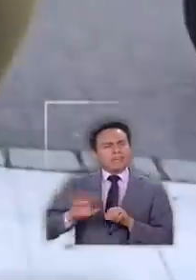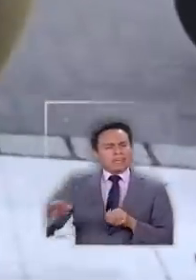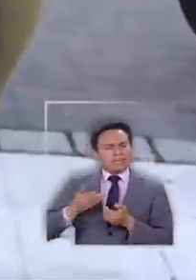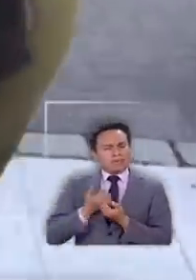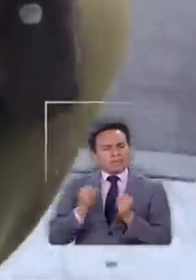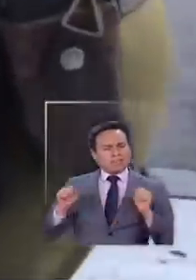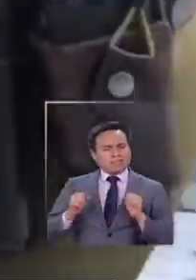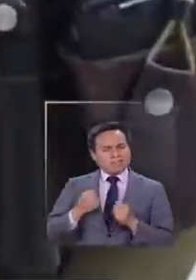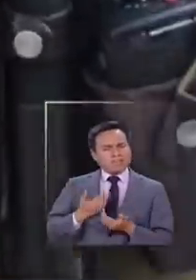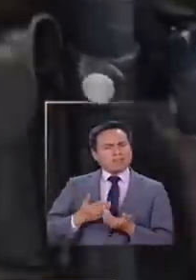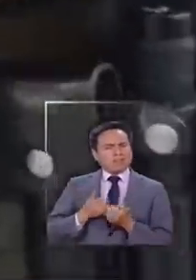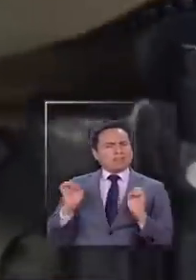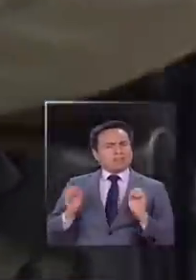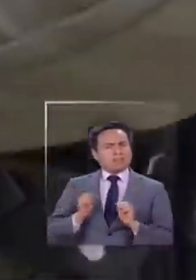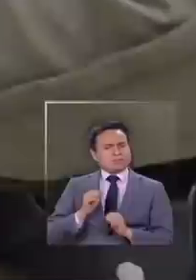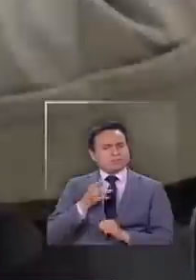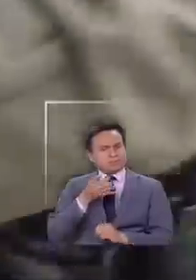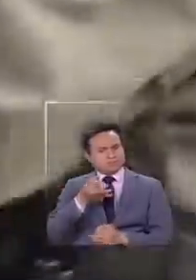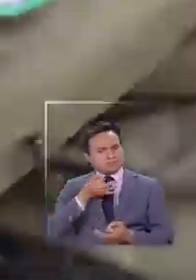suélteme